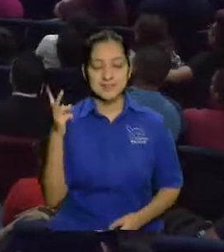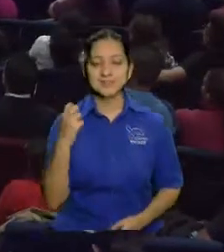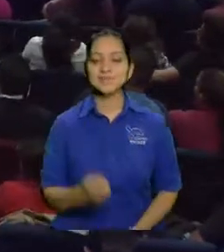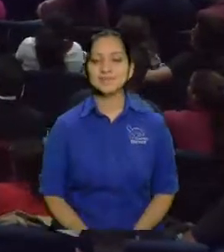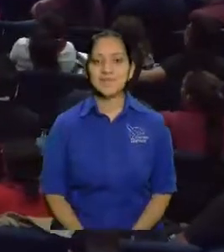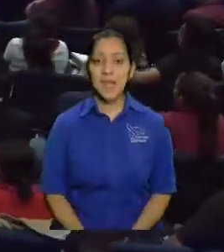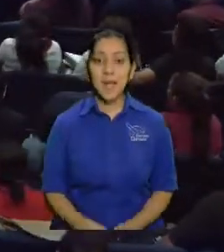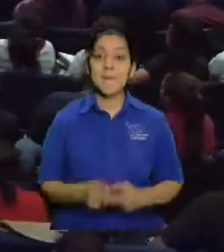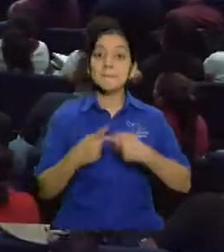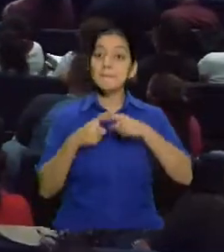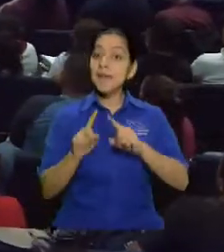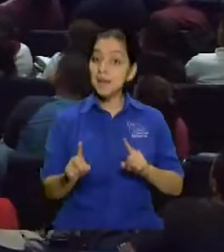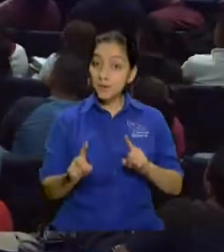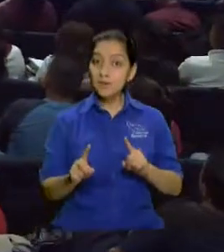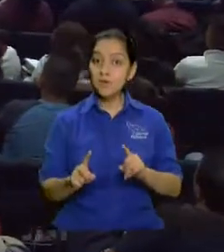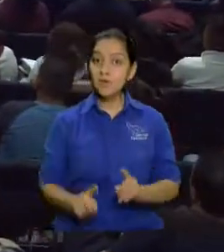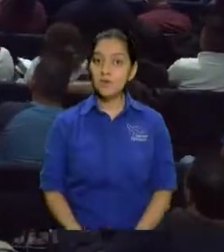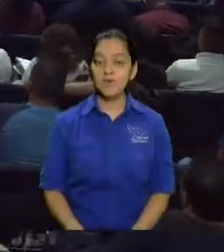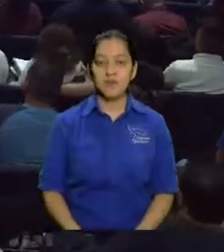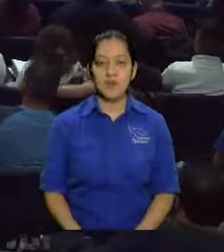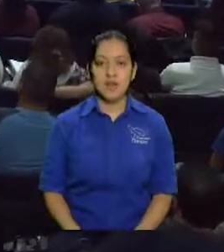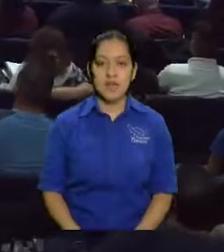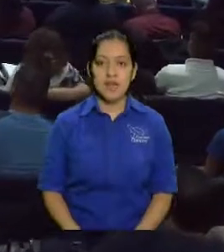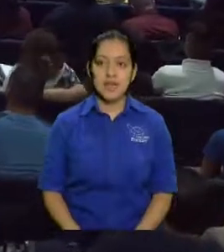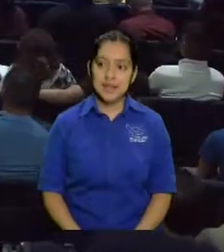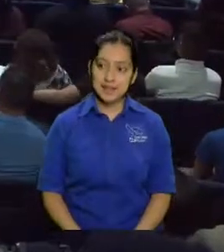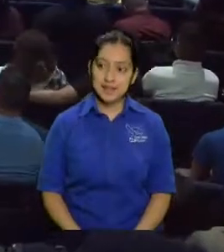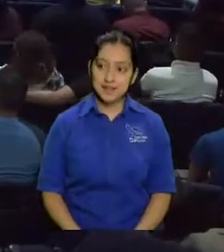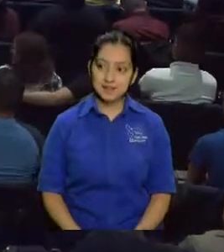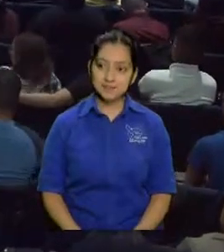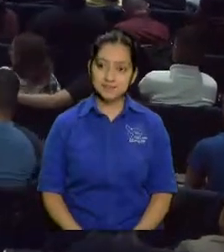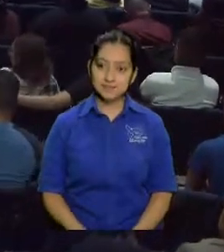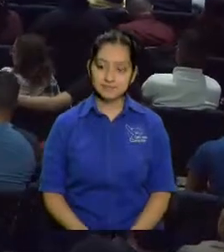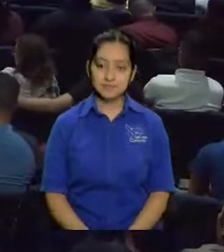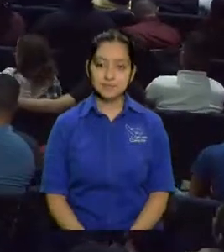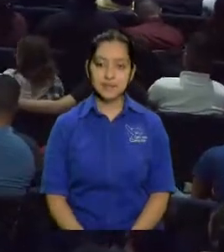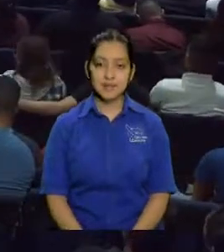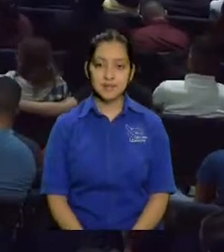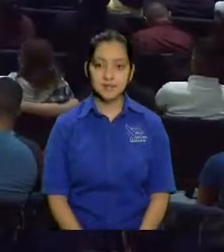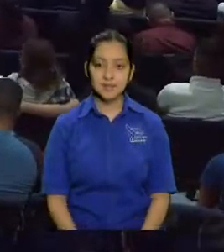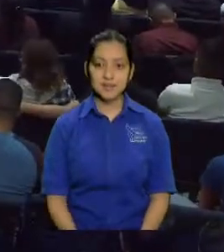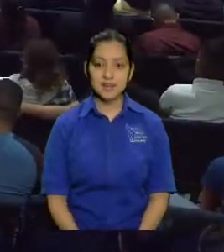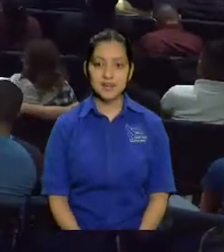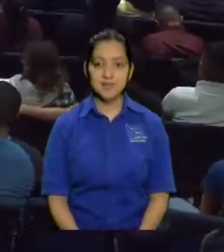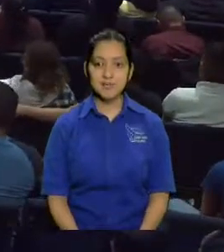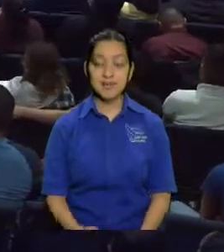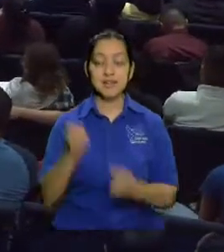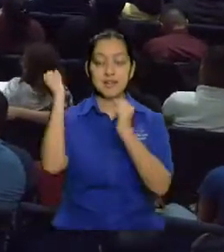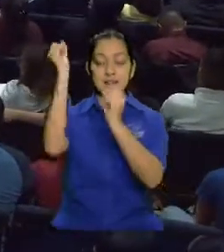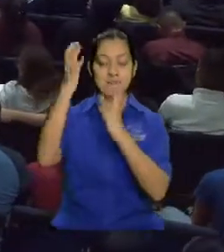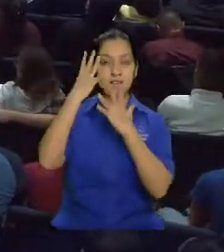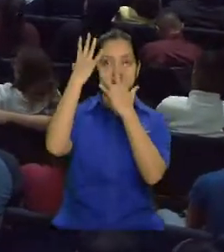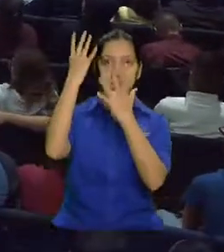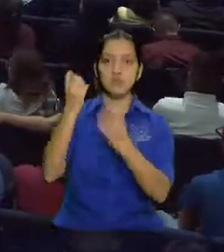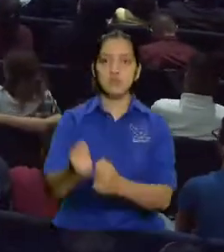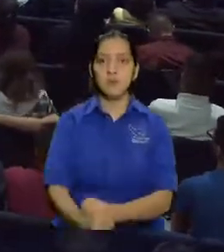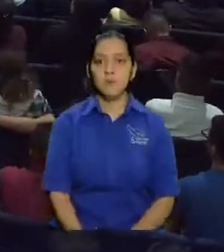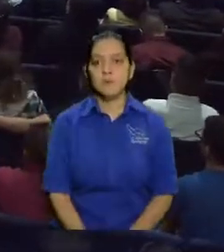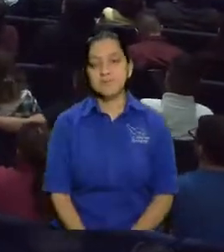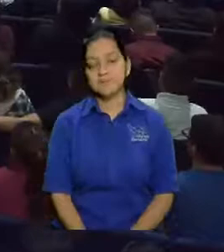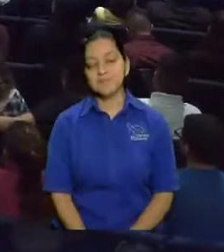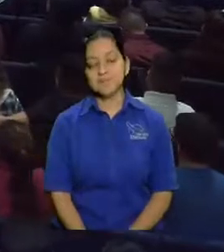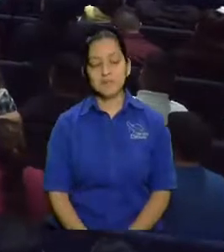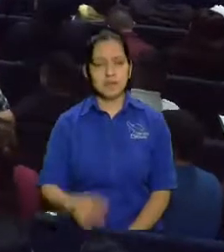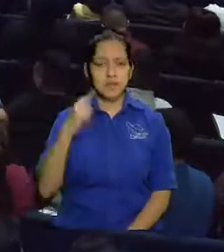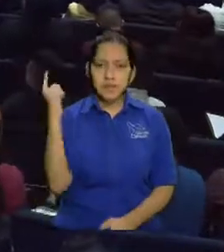pero pero en el rema y así hemos vivido y el señor nos ha concedido cosas de que